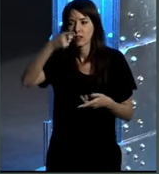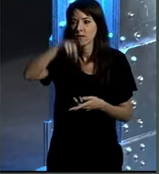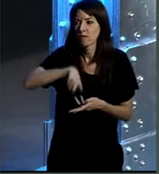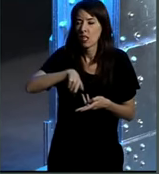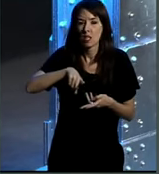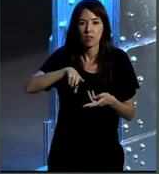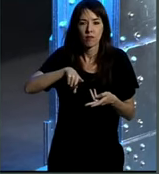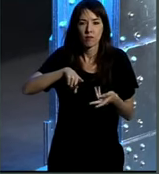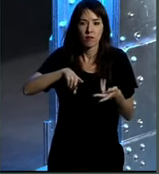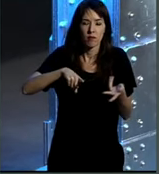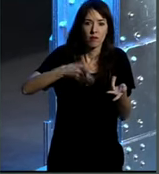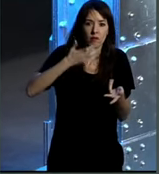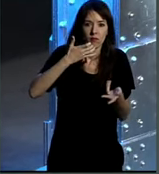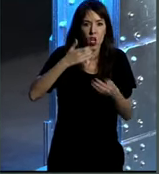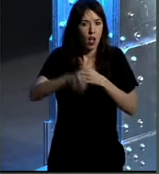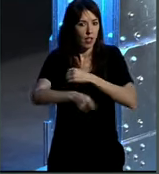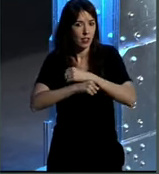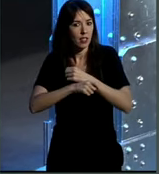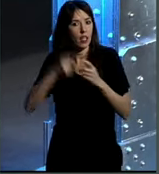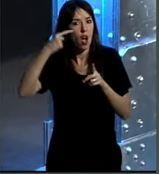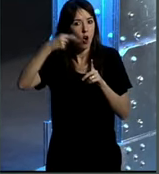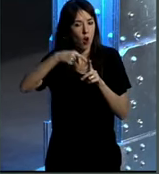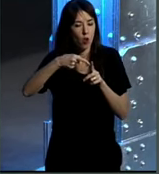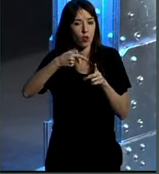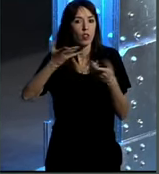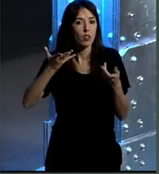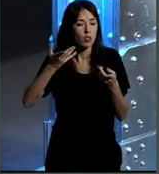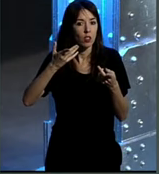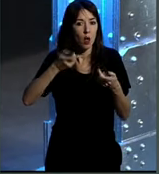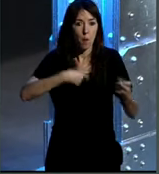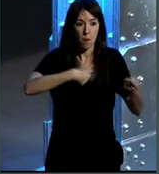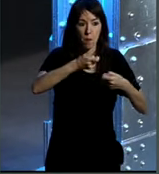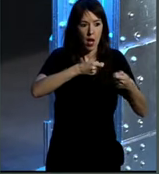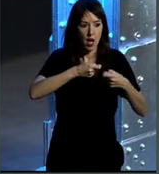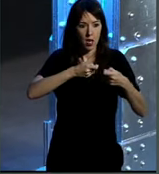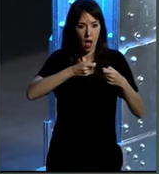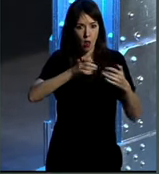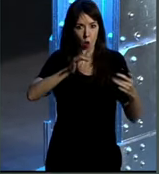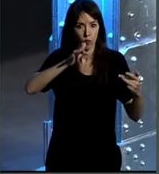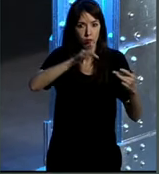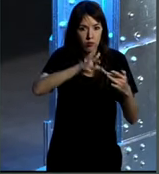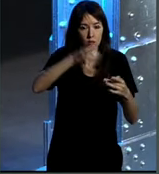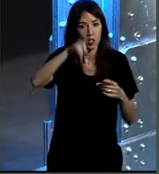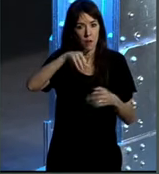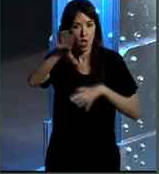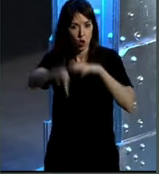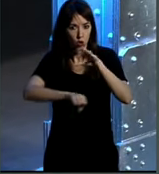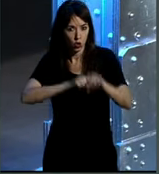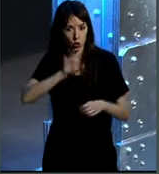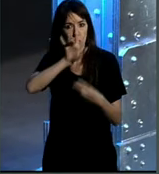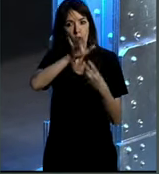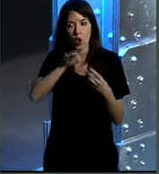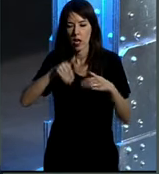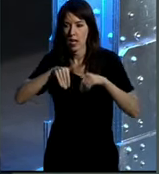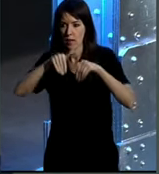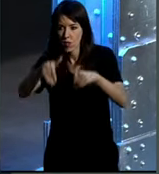desarrollando las estrategias para llegar tanto al mercado como a consumidores, a